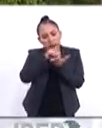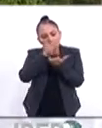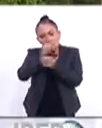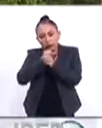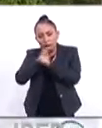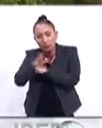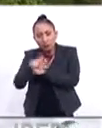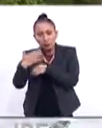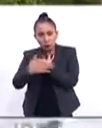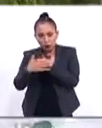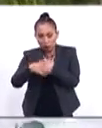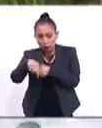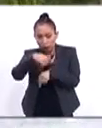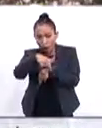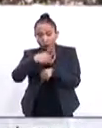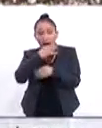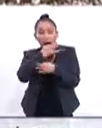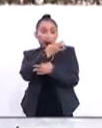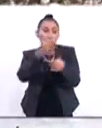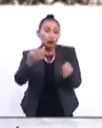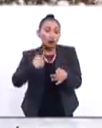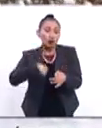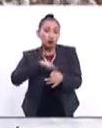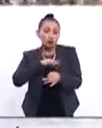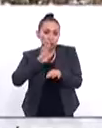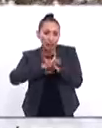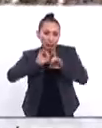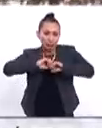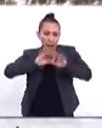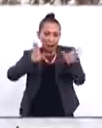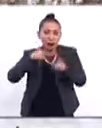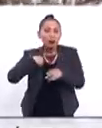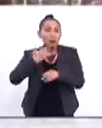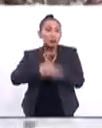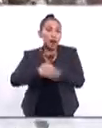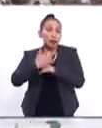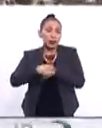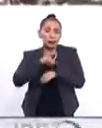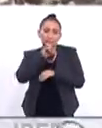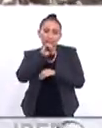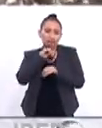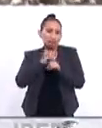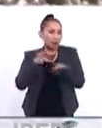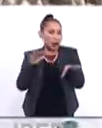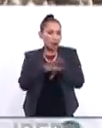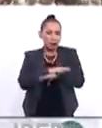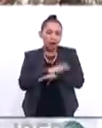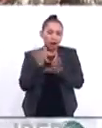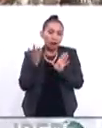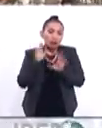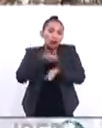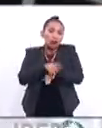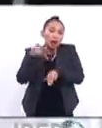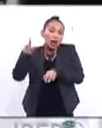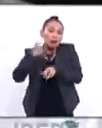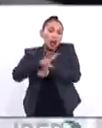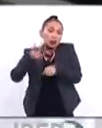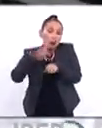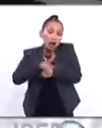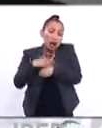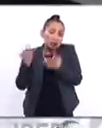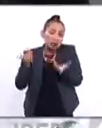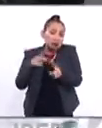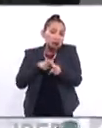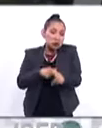información, en las próximas horas daremos a conocer más detalles, sin embargo, hasta el momento no hemos cambiado nuestra postura respecto a Venezuela